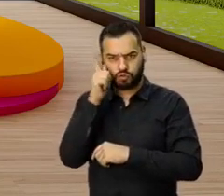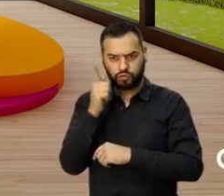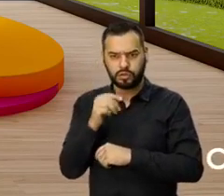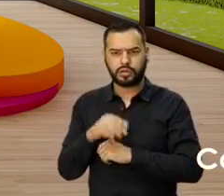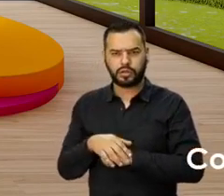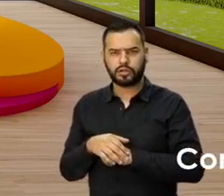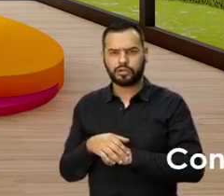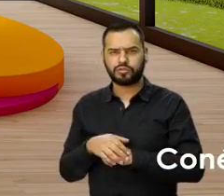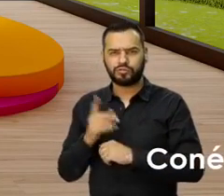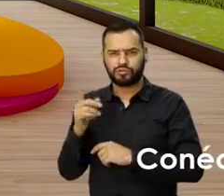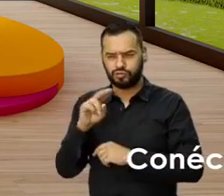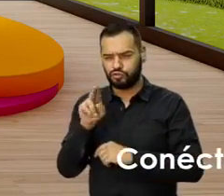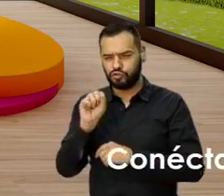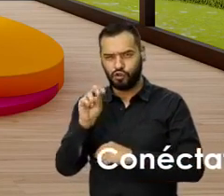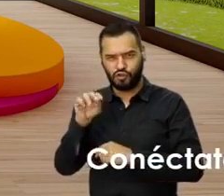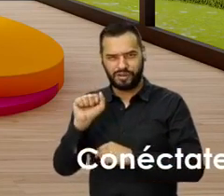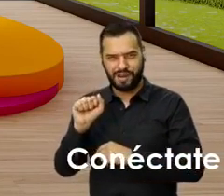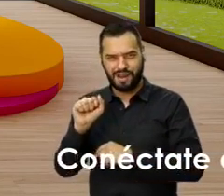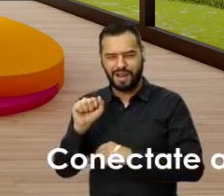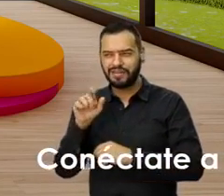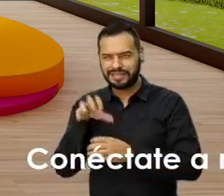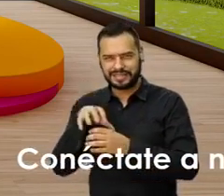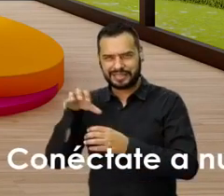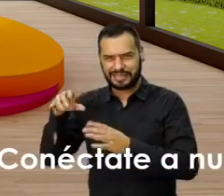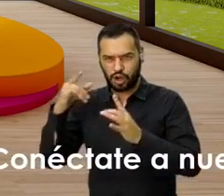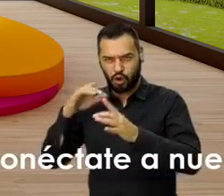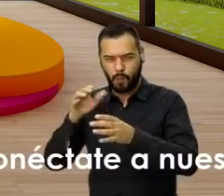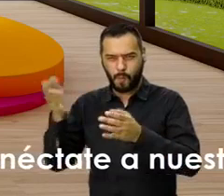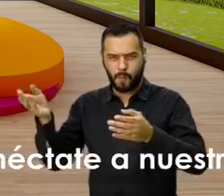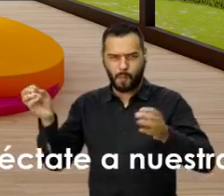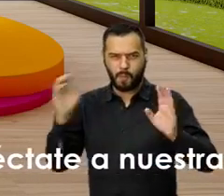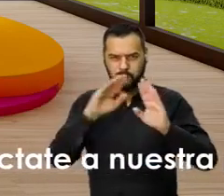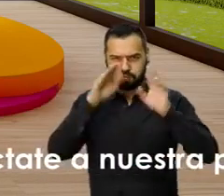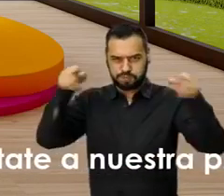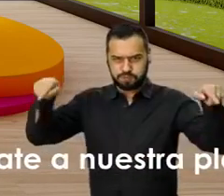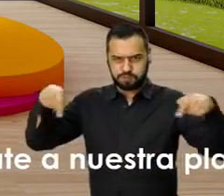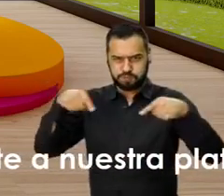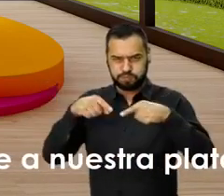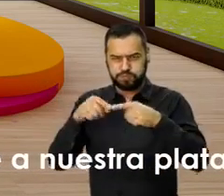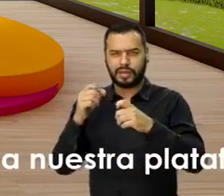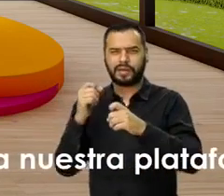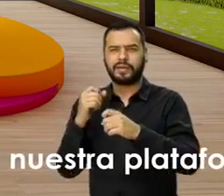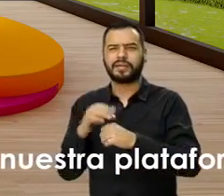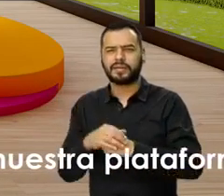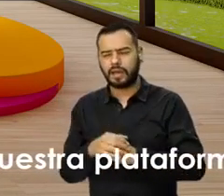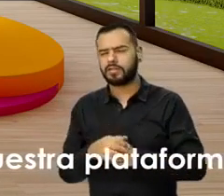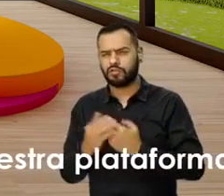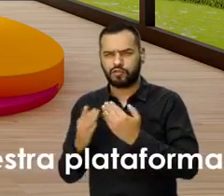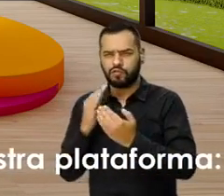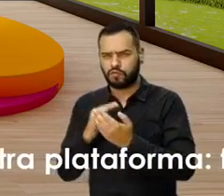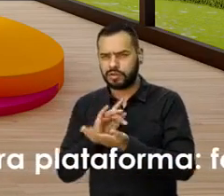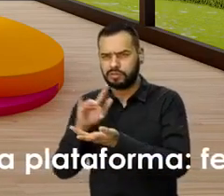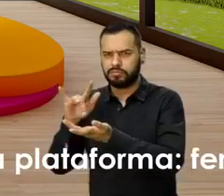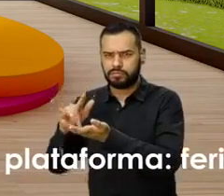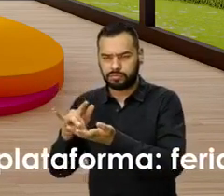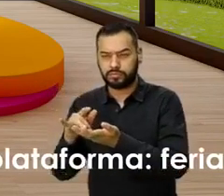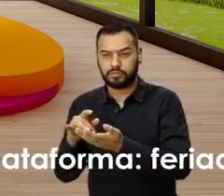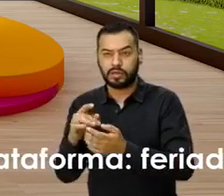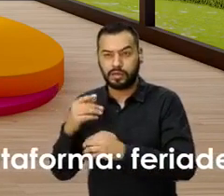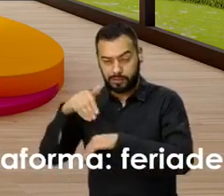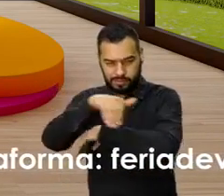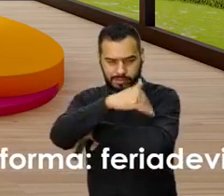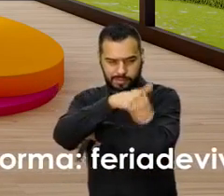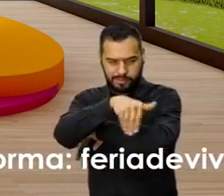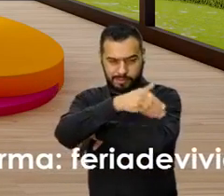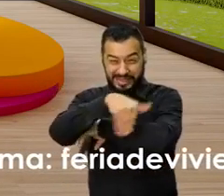Zona Franca, sobre toda la 13. Creo que muchas personas conocemos este éxito, pero igualmente pues es muy fácil llegar sobre toda la 13.